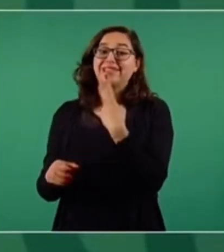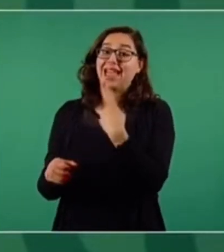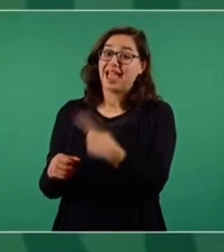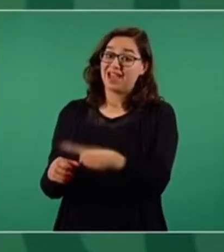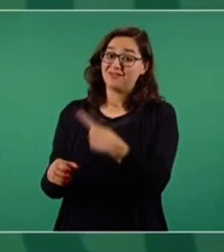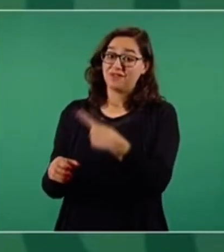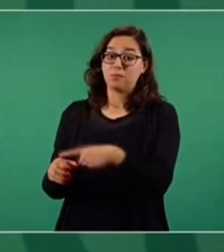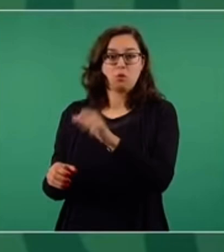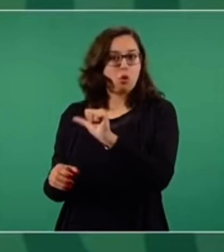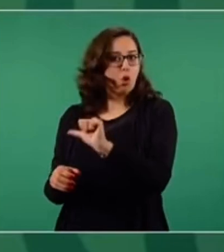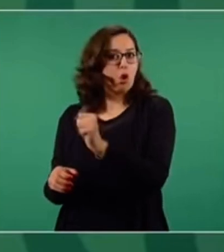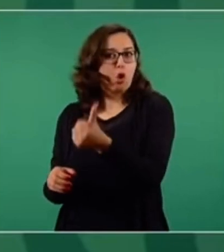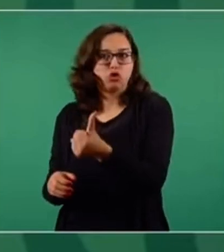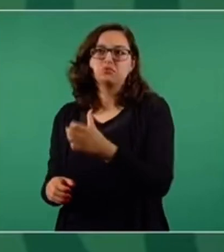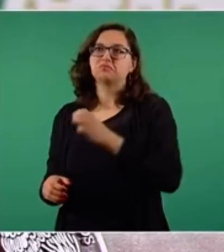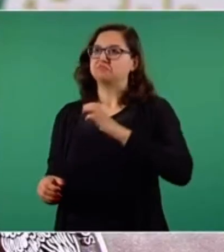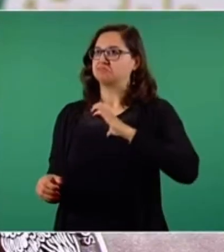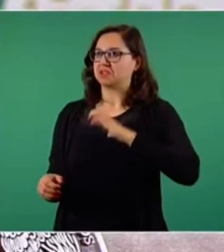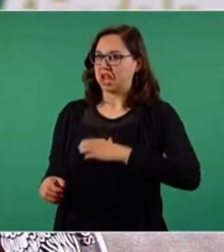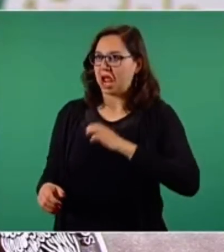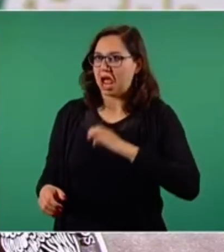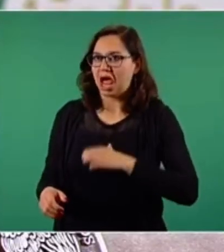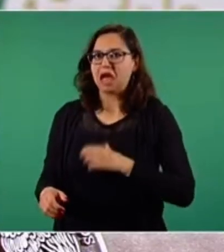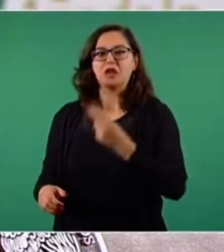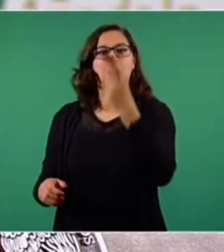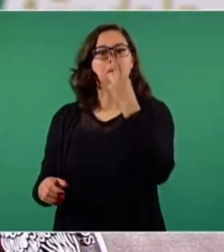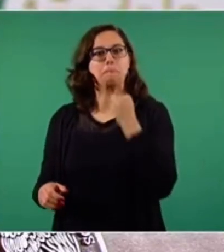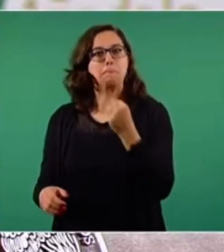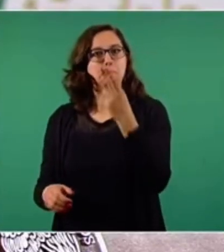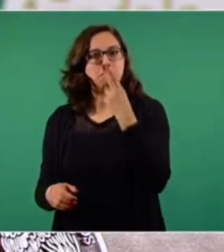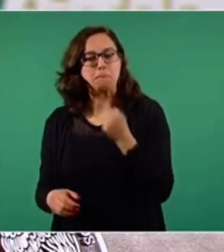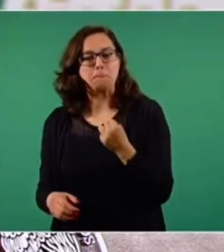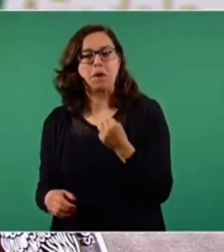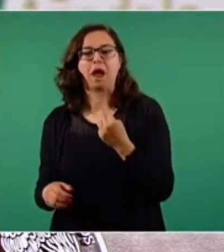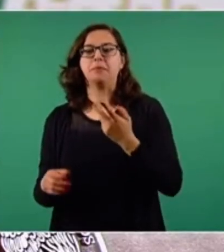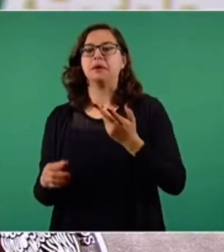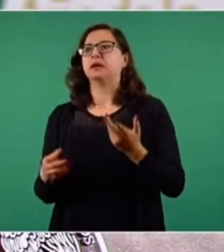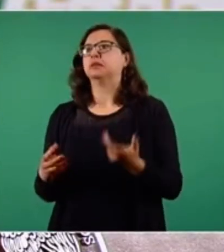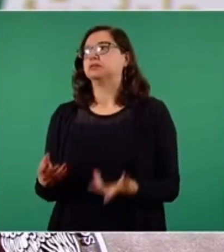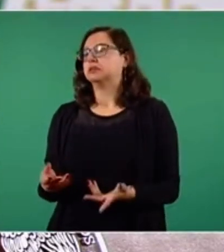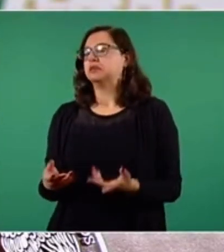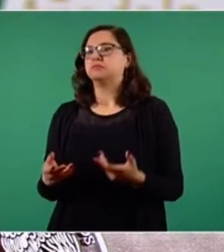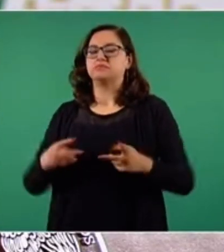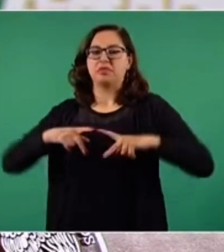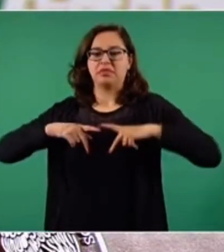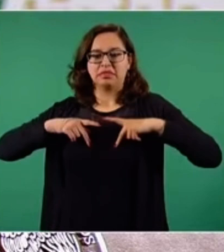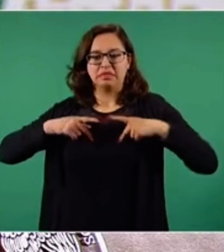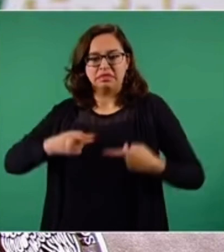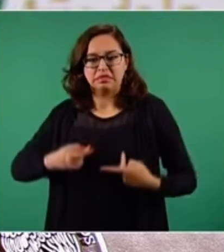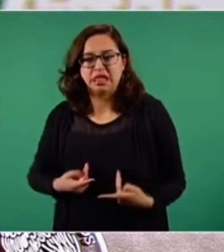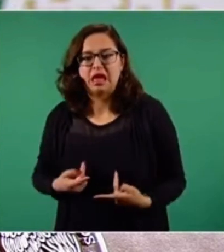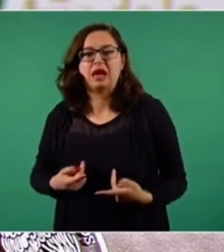enfermedades, cáncer, diabetes, distintas causas de inmunosupresión,